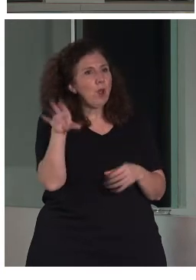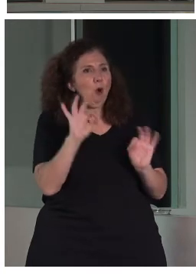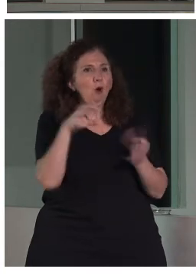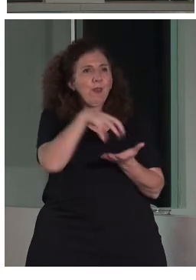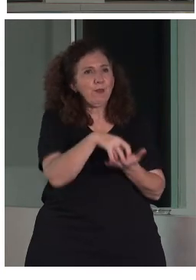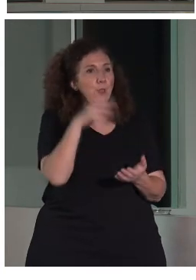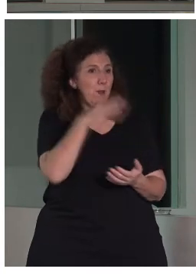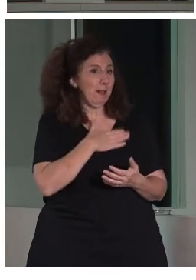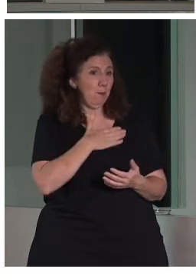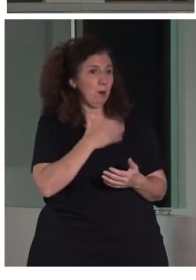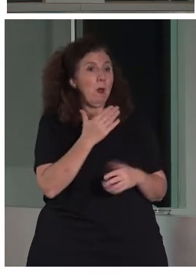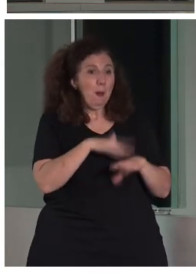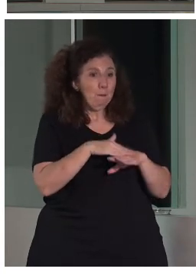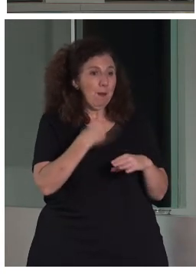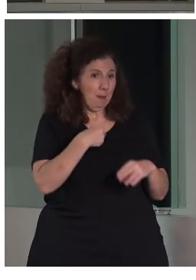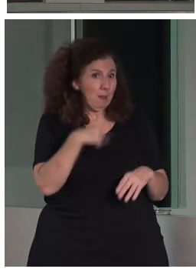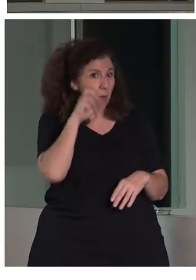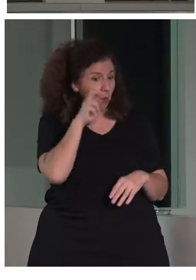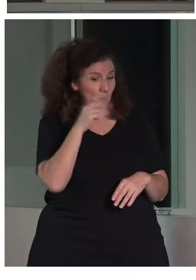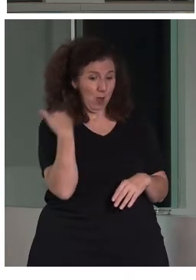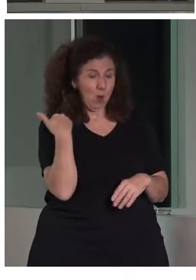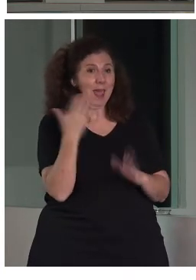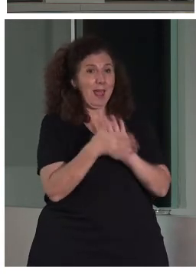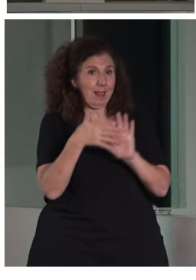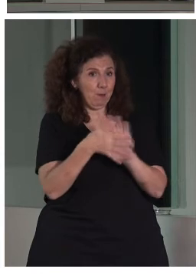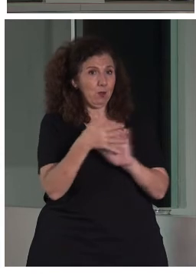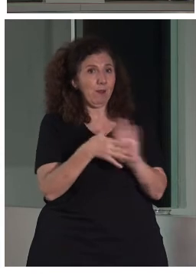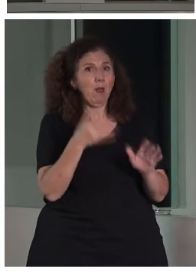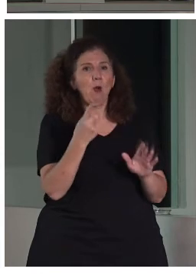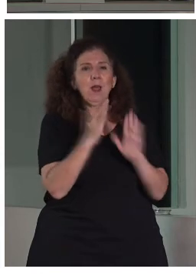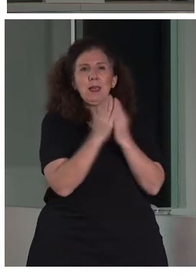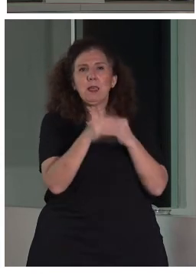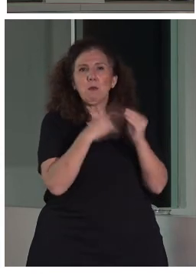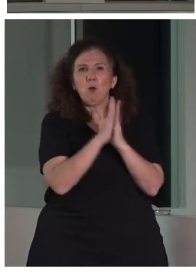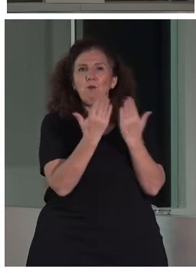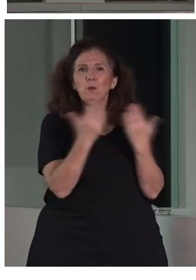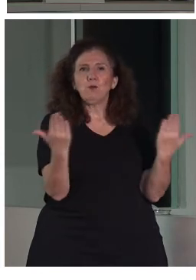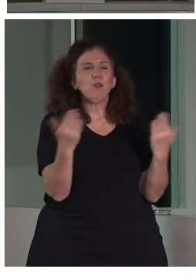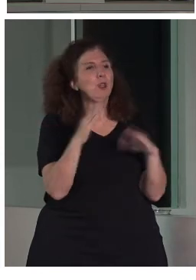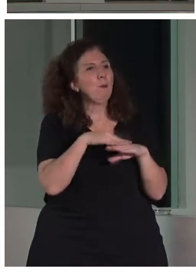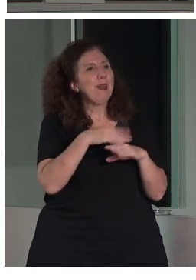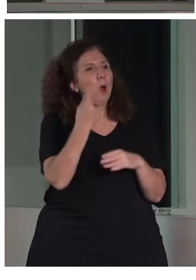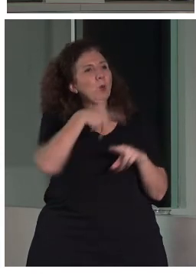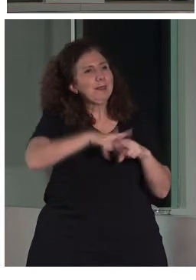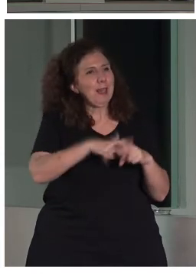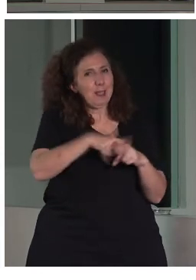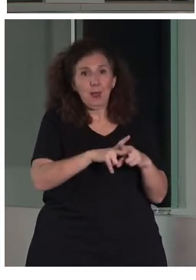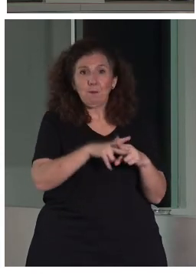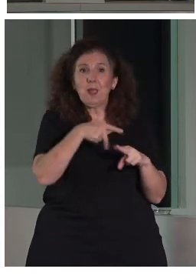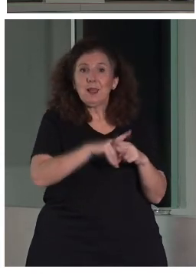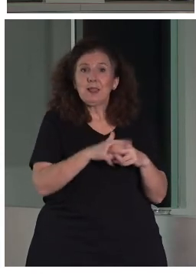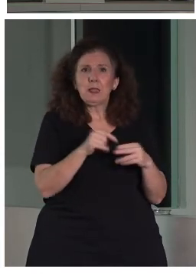pues hicimos también para el propio Museo ICO un folleto en donde se aplicaba para un taller, un taller en donde se trabajaba